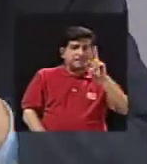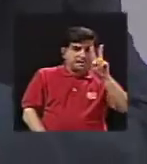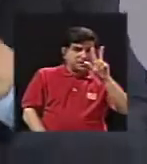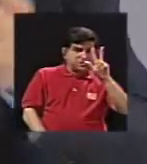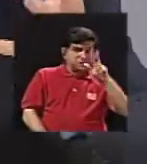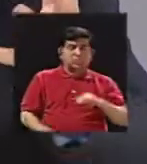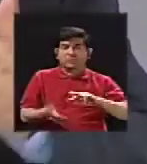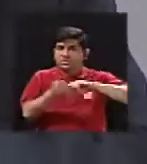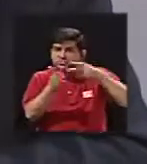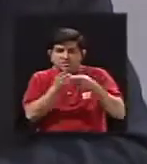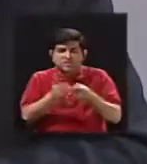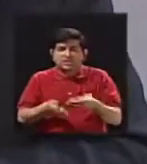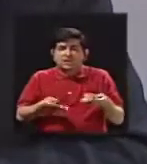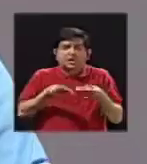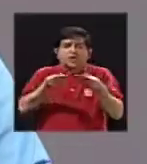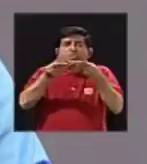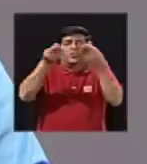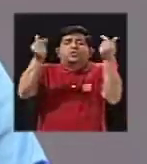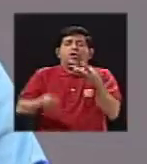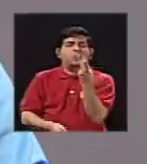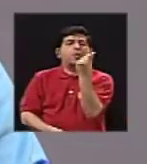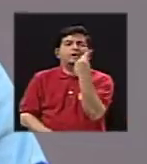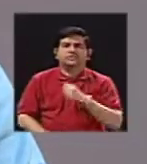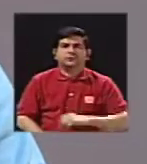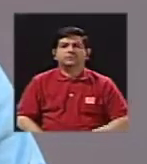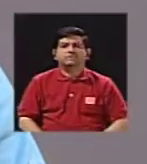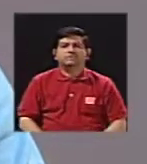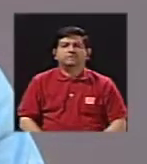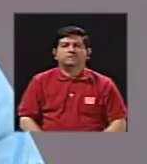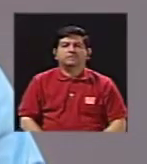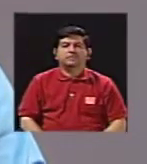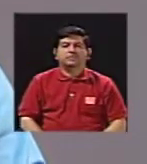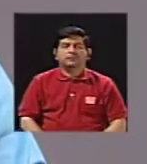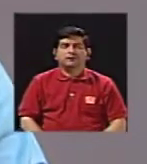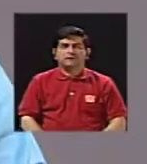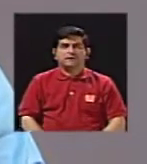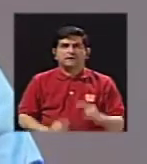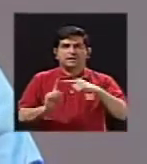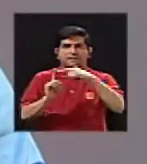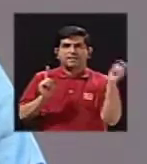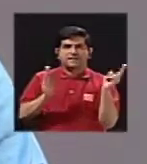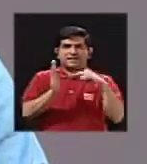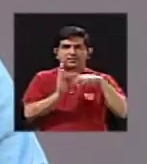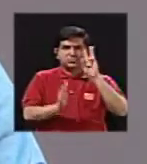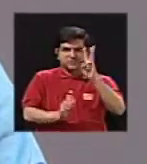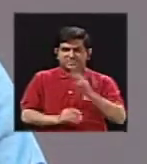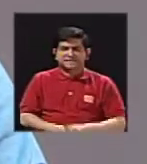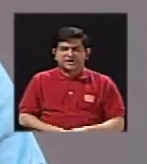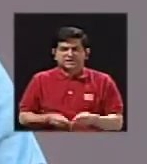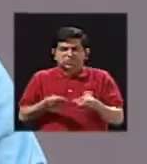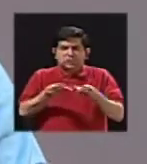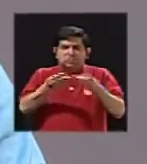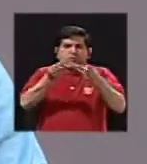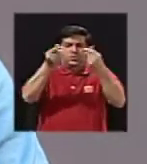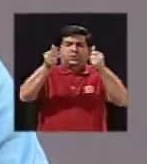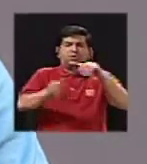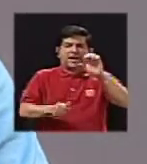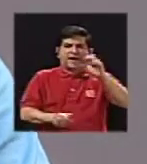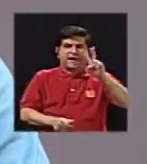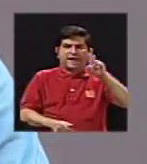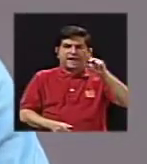lo que se ha evaporado? Bueno, pues, en el tiempo, desde el 2006, que viene la evaporación más fuerte, e